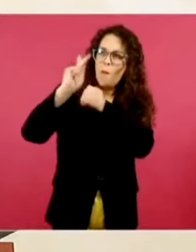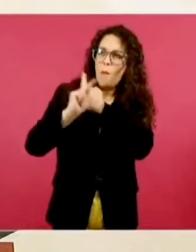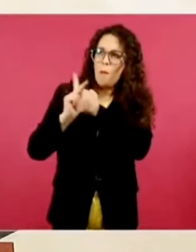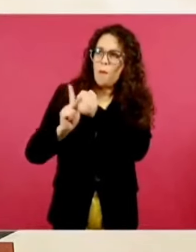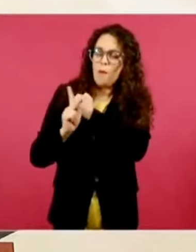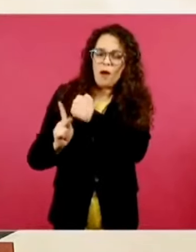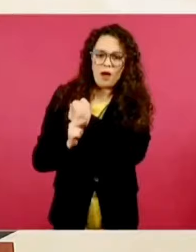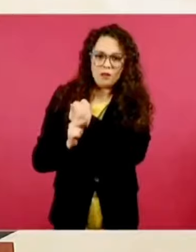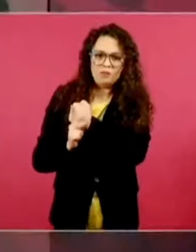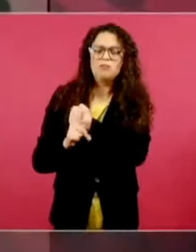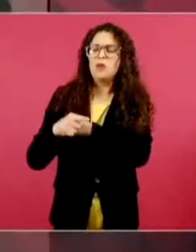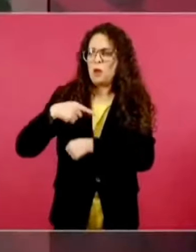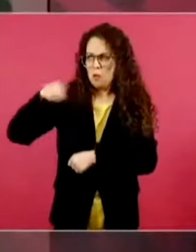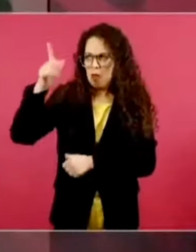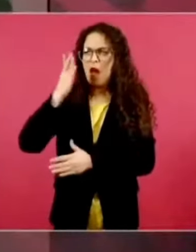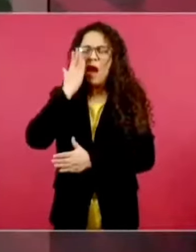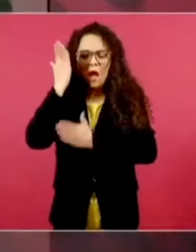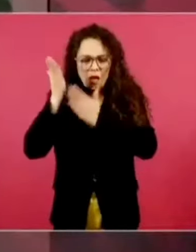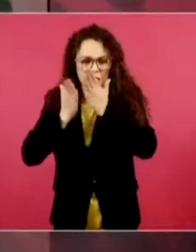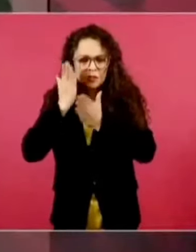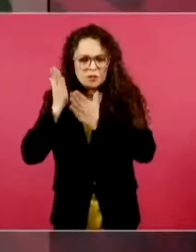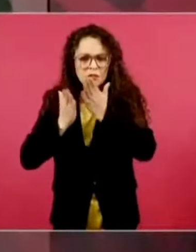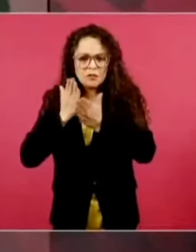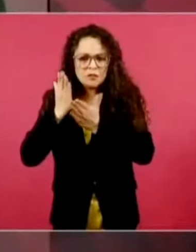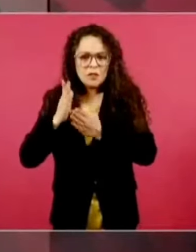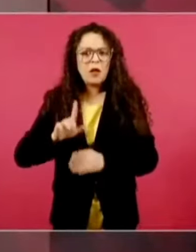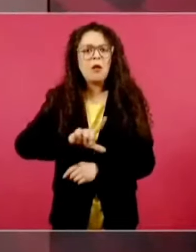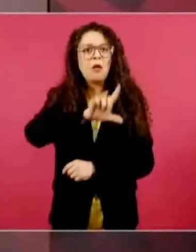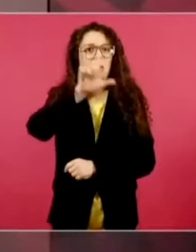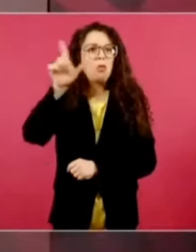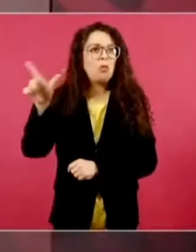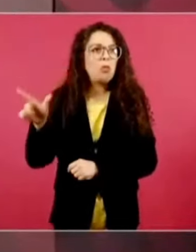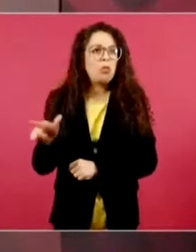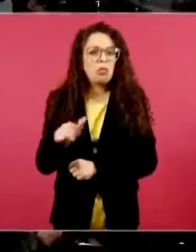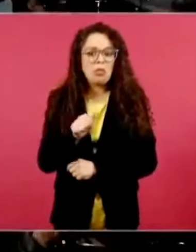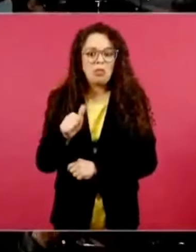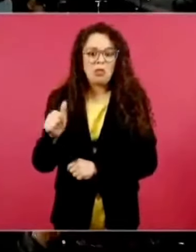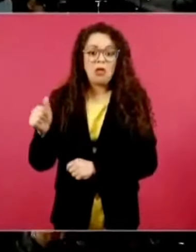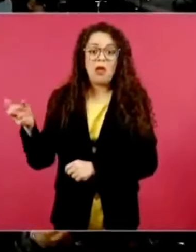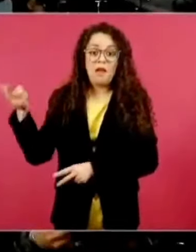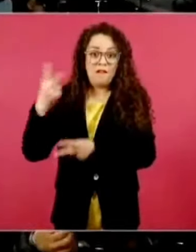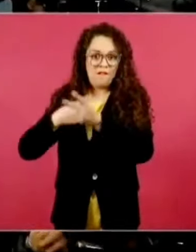Y vienen, y a lo mejor en unos meses se portan, ¿no?